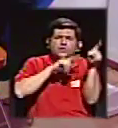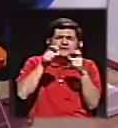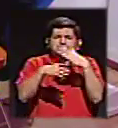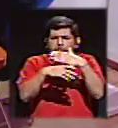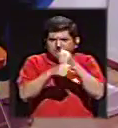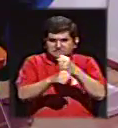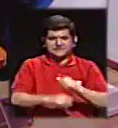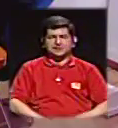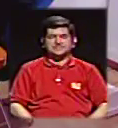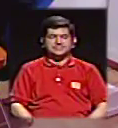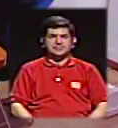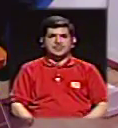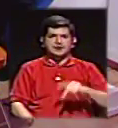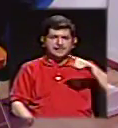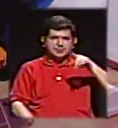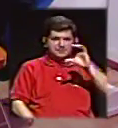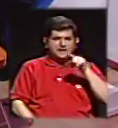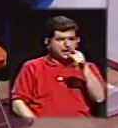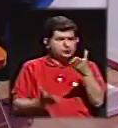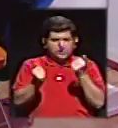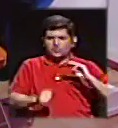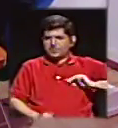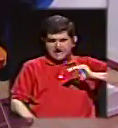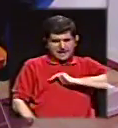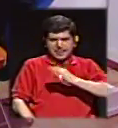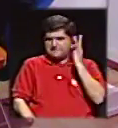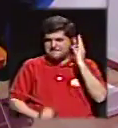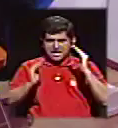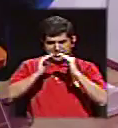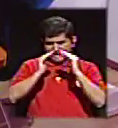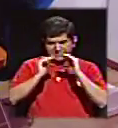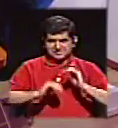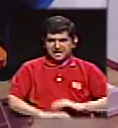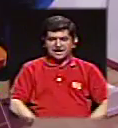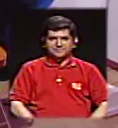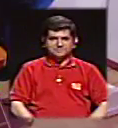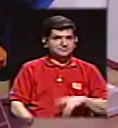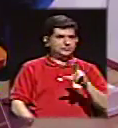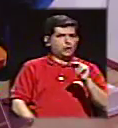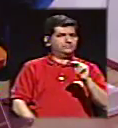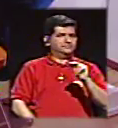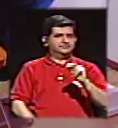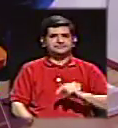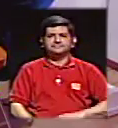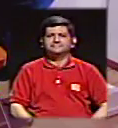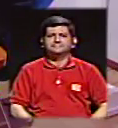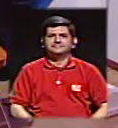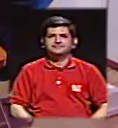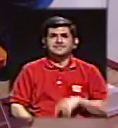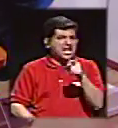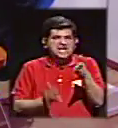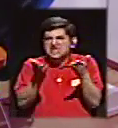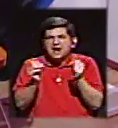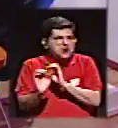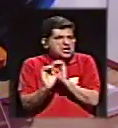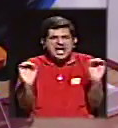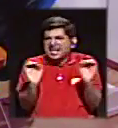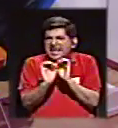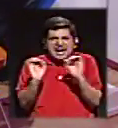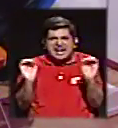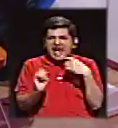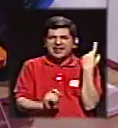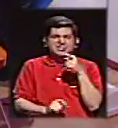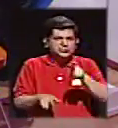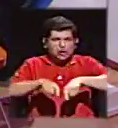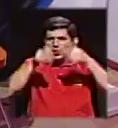hacen. Doña Pilar, ¿no quiere ser ministra de vivienda? No. Como, como, doña Pilar no quiere nada más